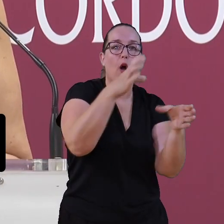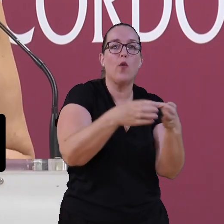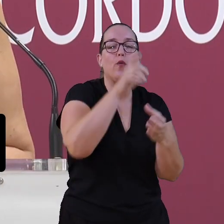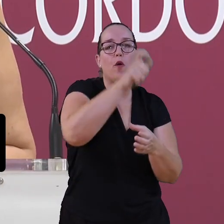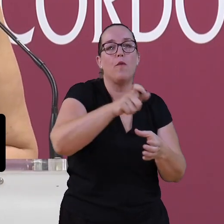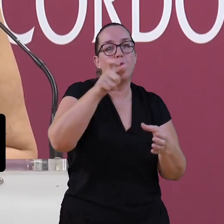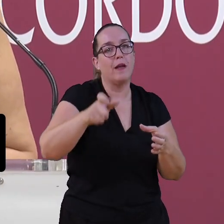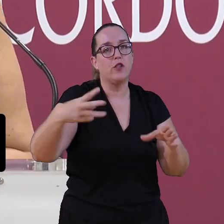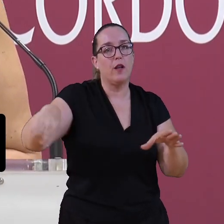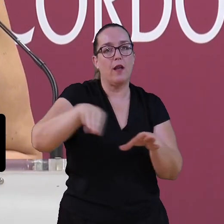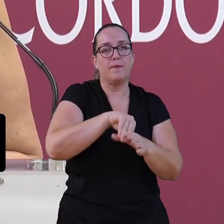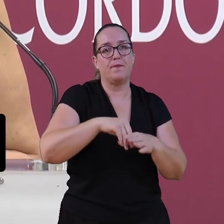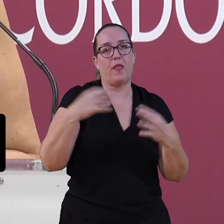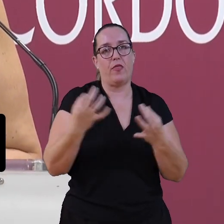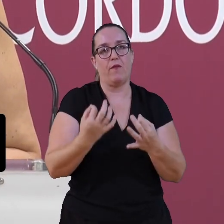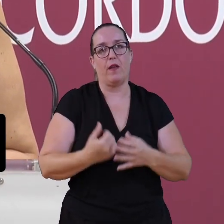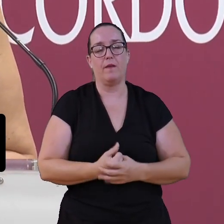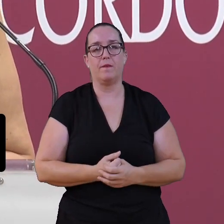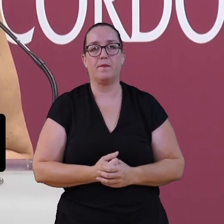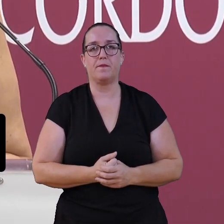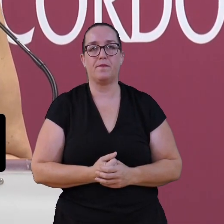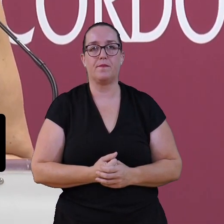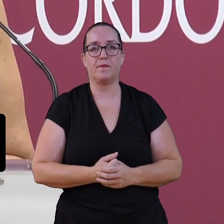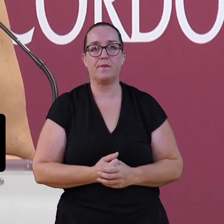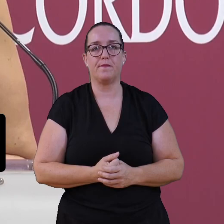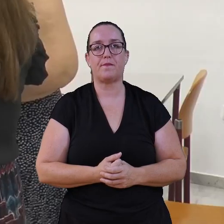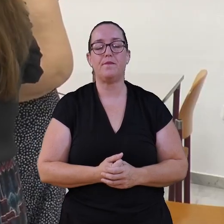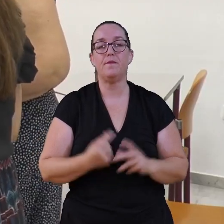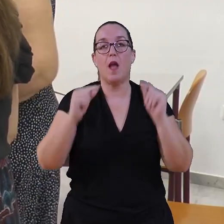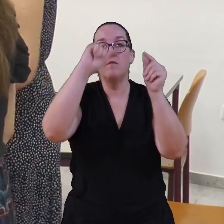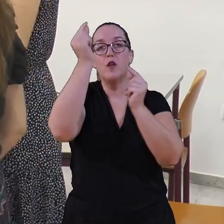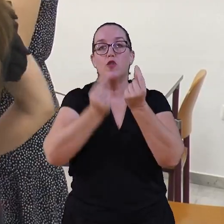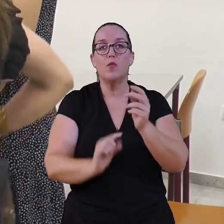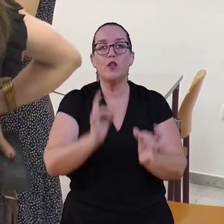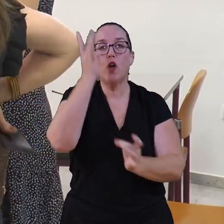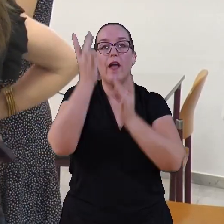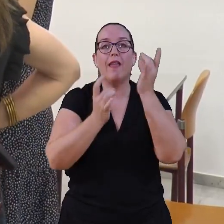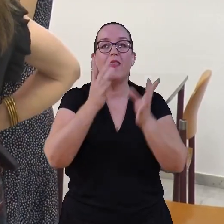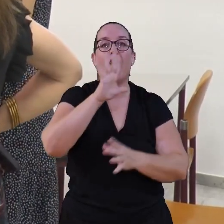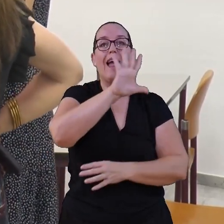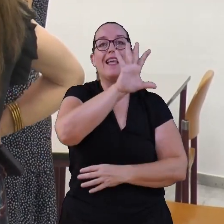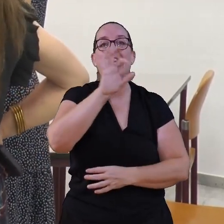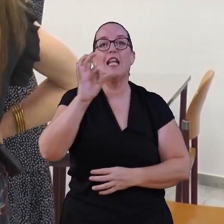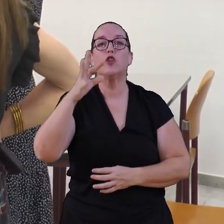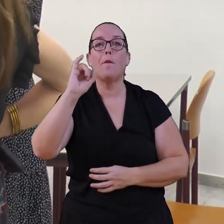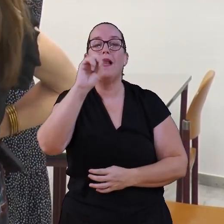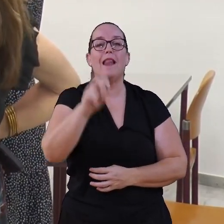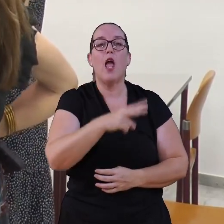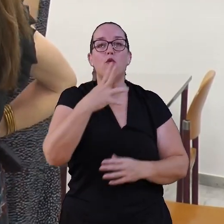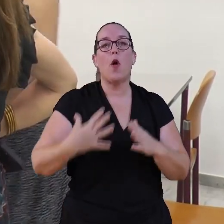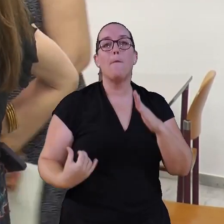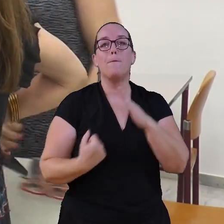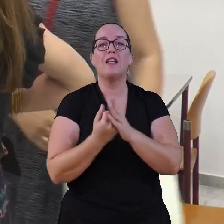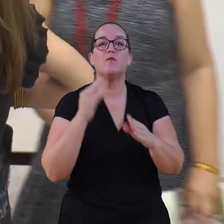poder ayudar a esta población cordobesa a salir de ahí. El presupuesto de esta iniciativa es de 500.000 euros y el